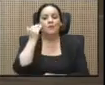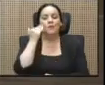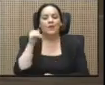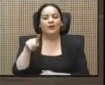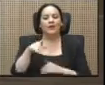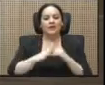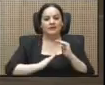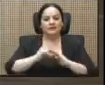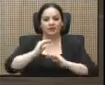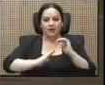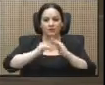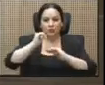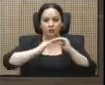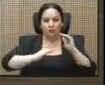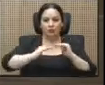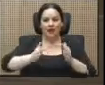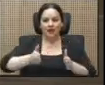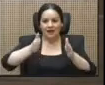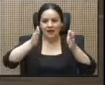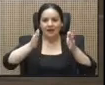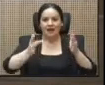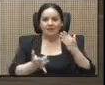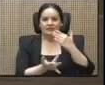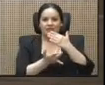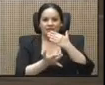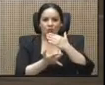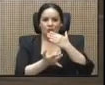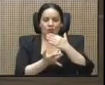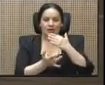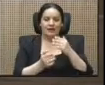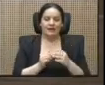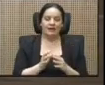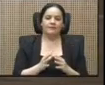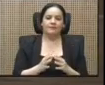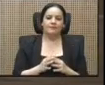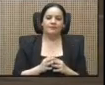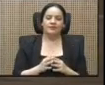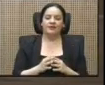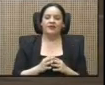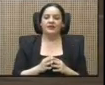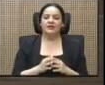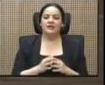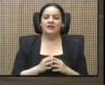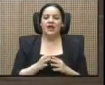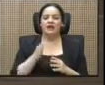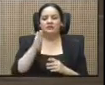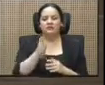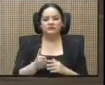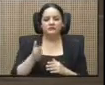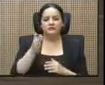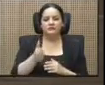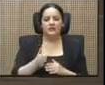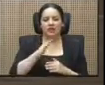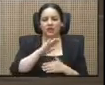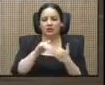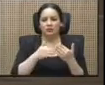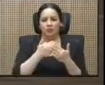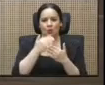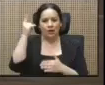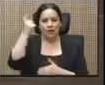infraestructura tecnológica ha sido muy lenta en el resto de la provincia.